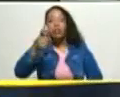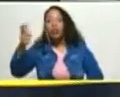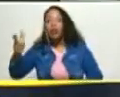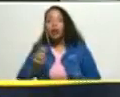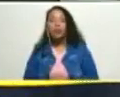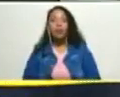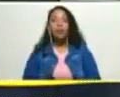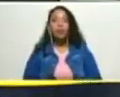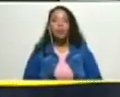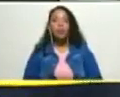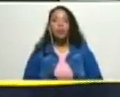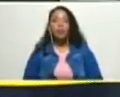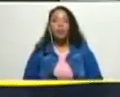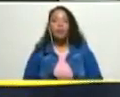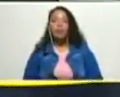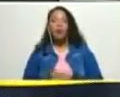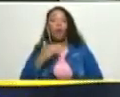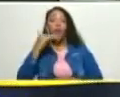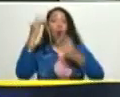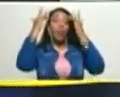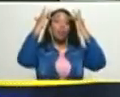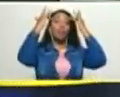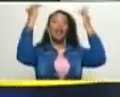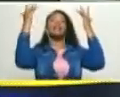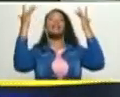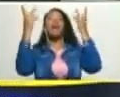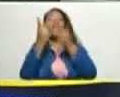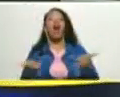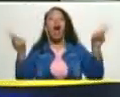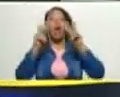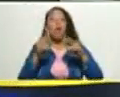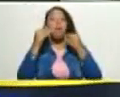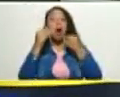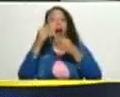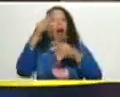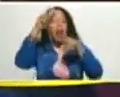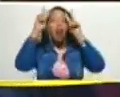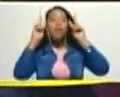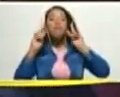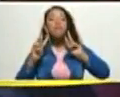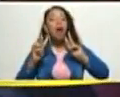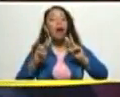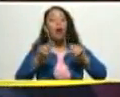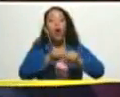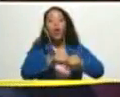con la suficiente inteligencia y valentía para recoger los vidrios rotos